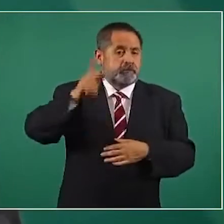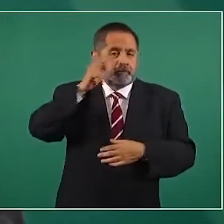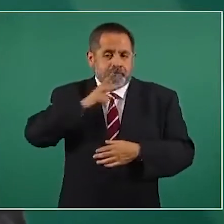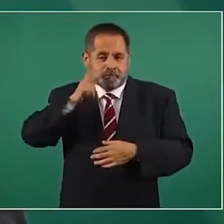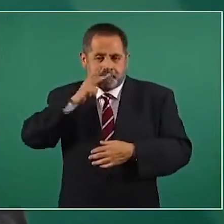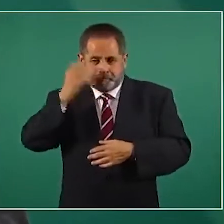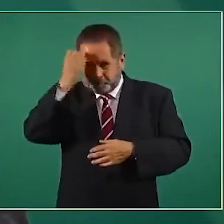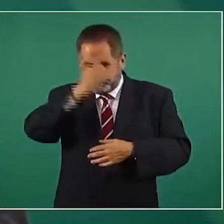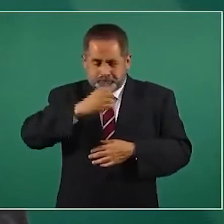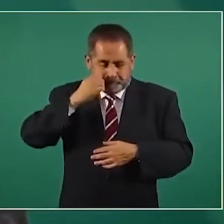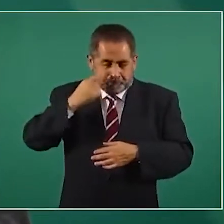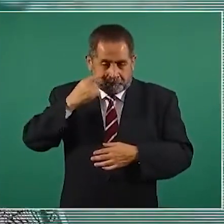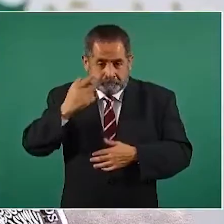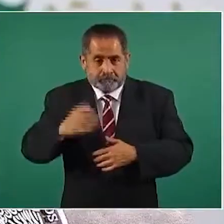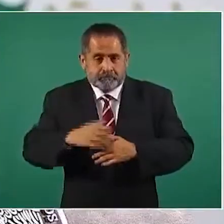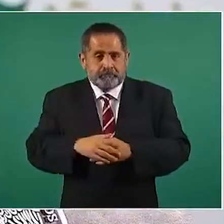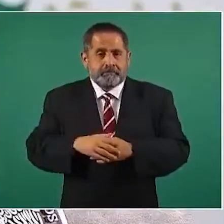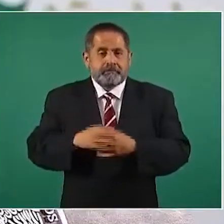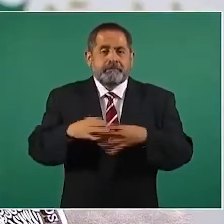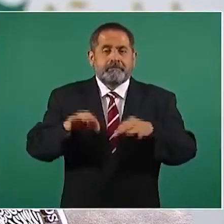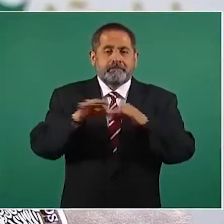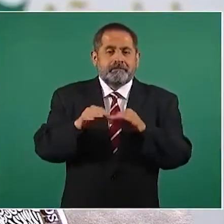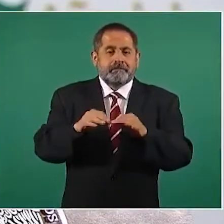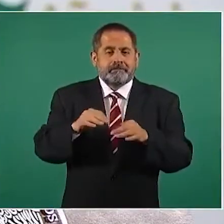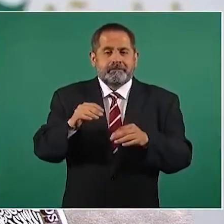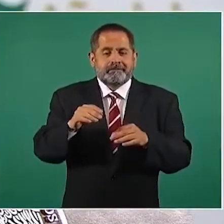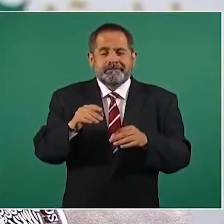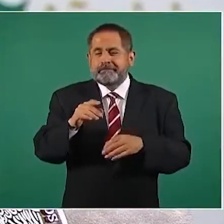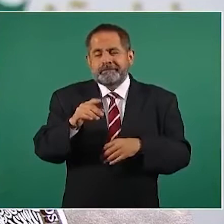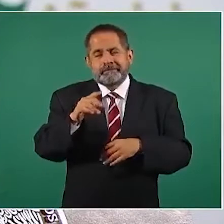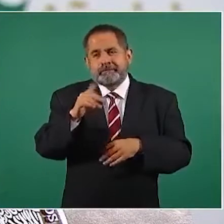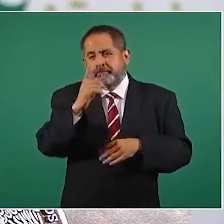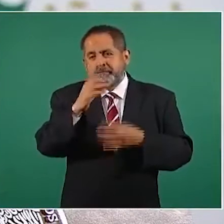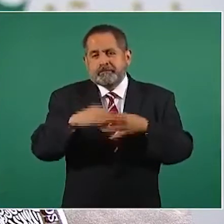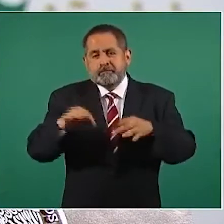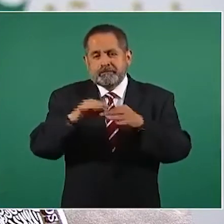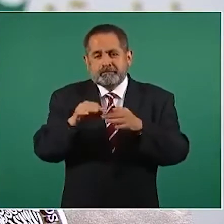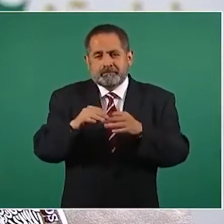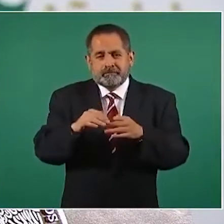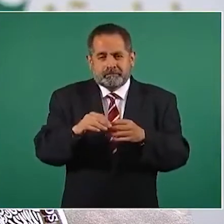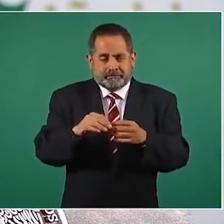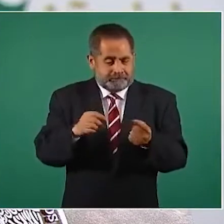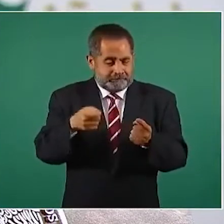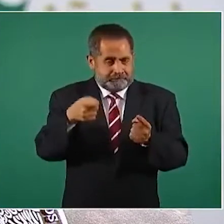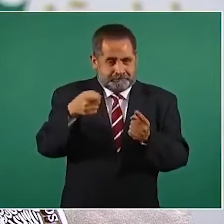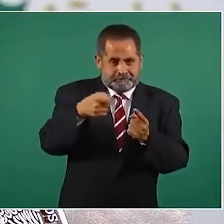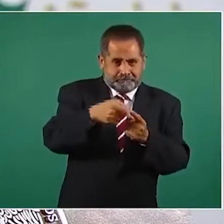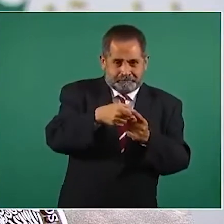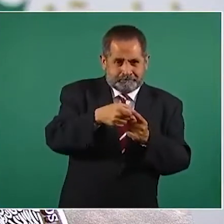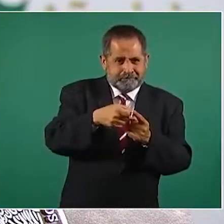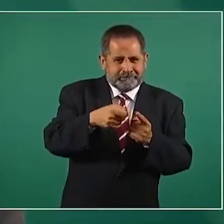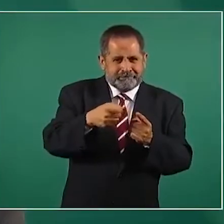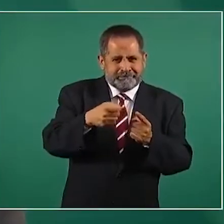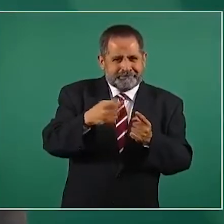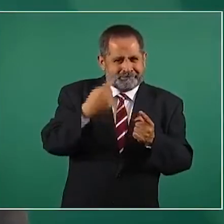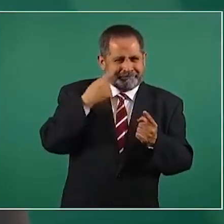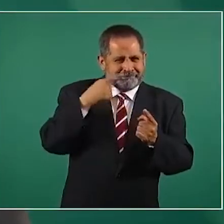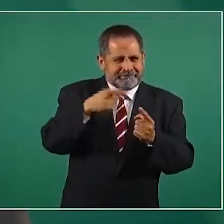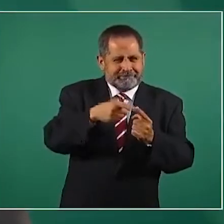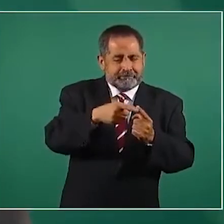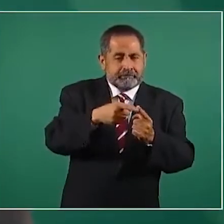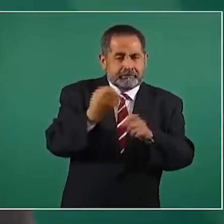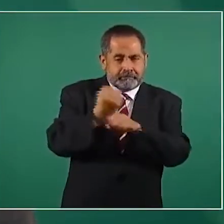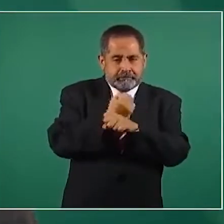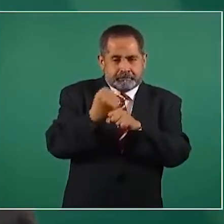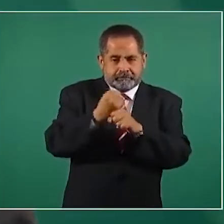importante, no hacerte la prueba de cajita. Esta es la prueba de tira reactiva que se toma una muestra de